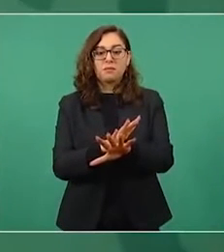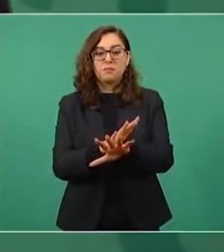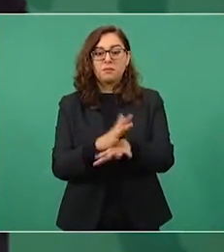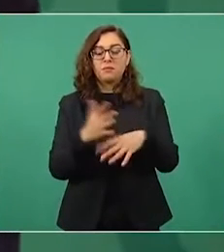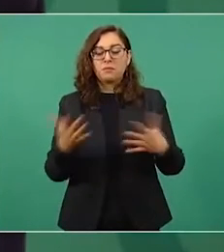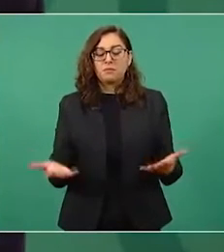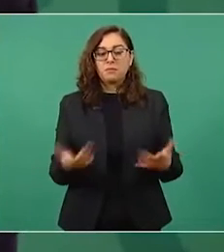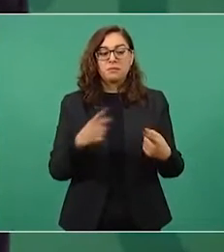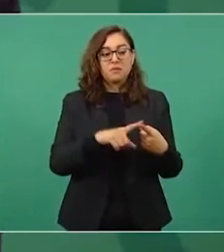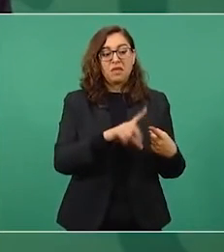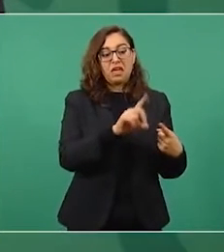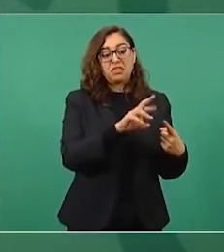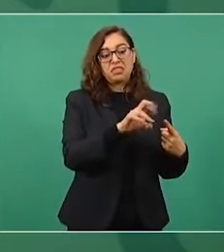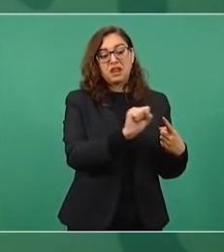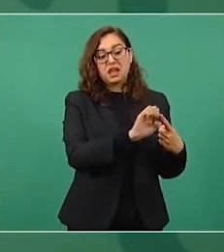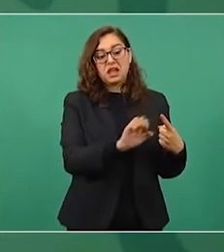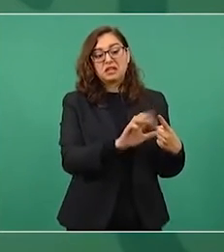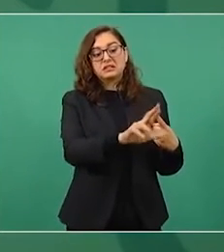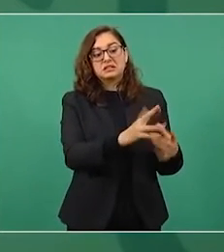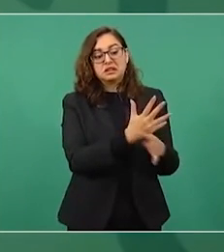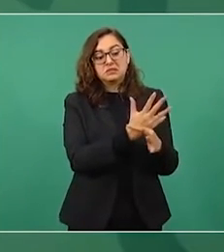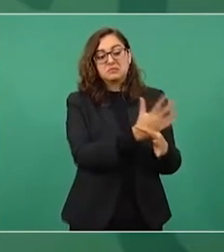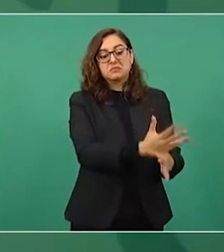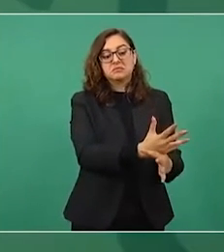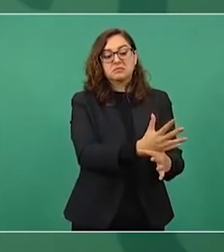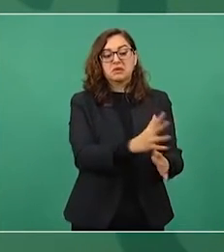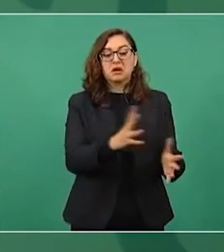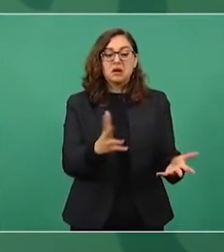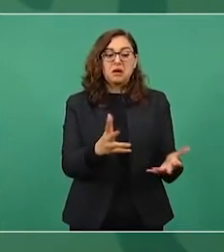68, Díaz Ordaz,